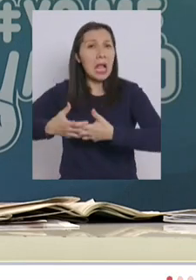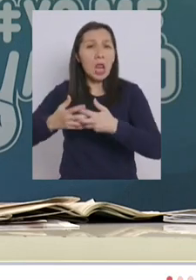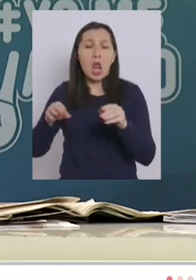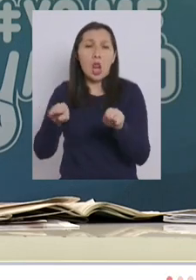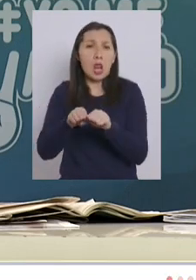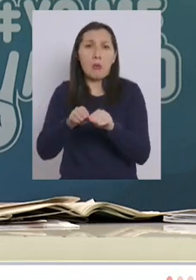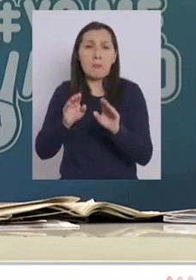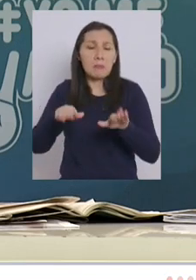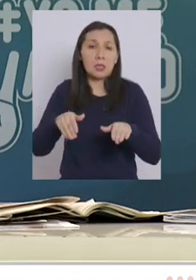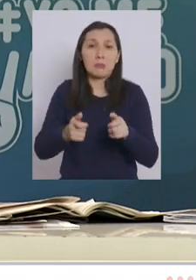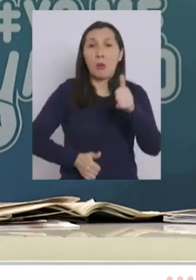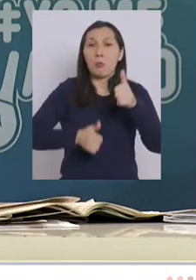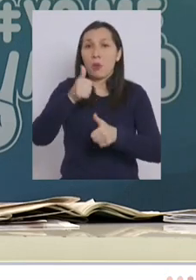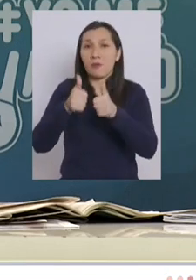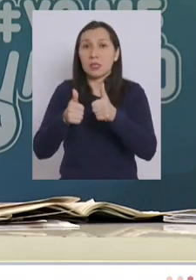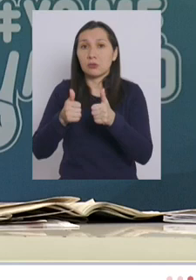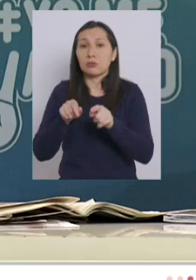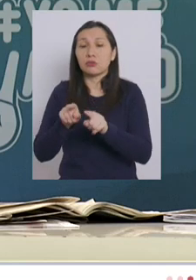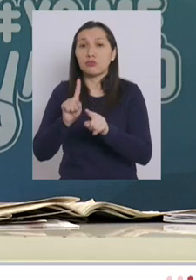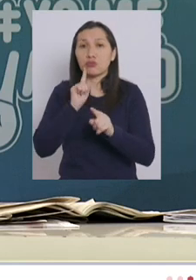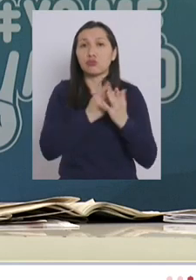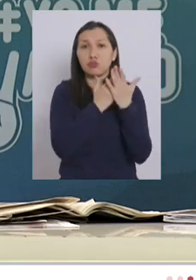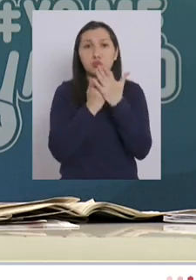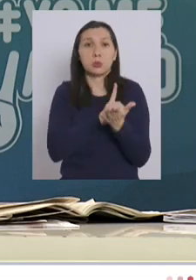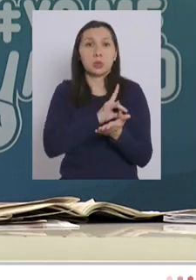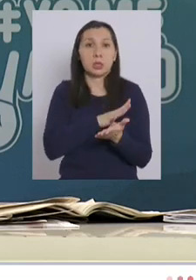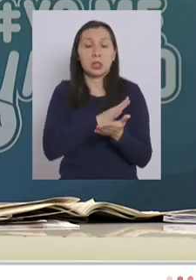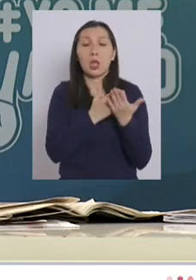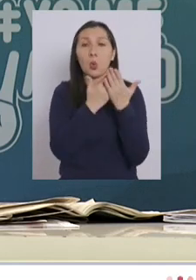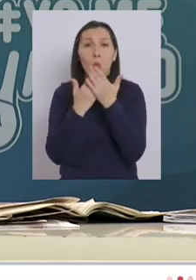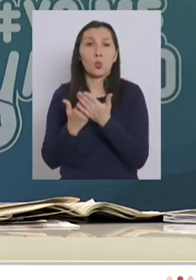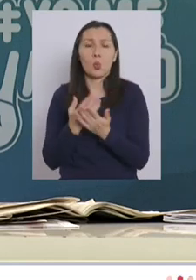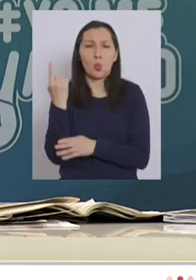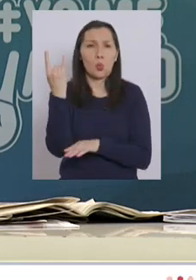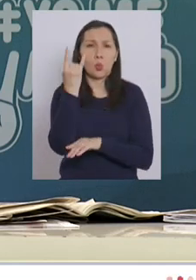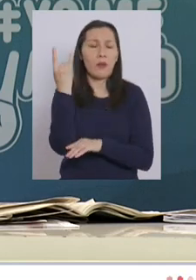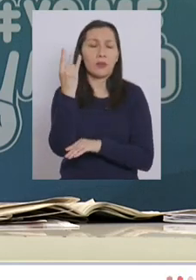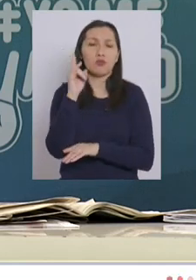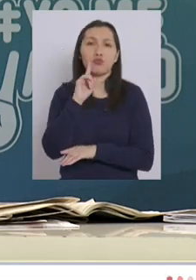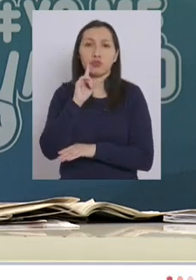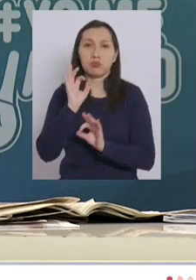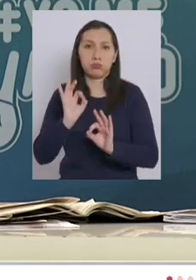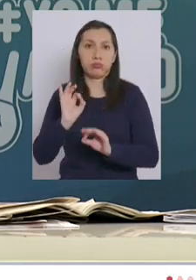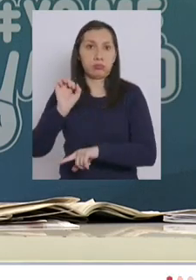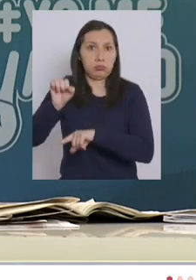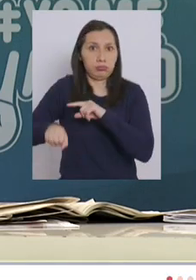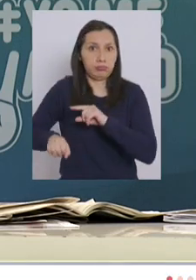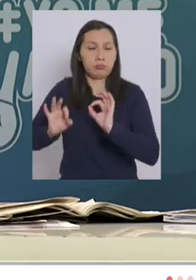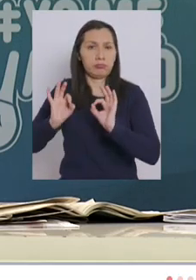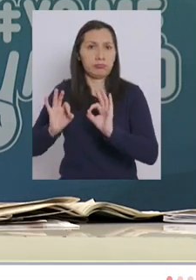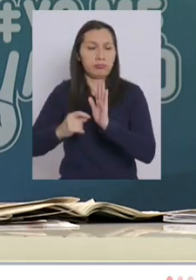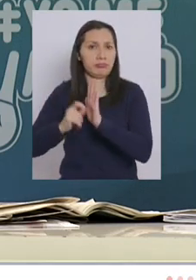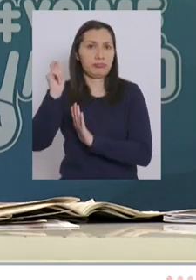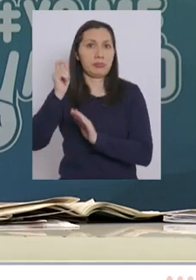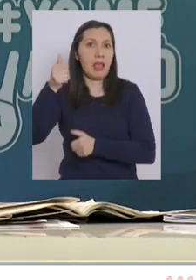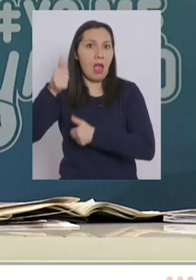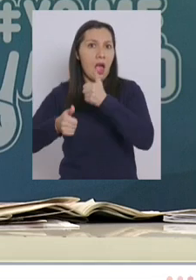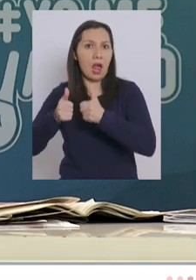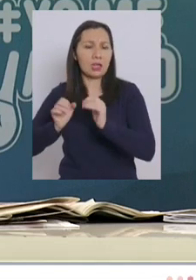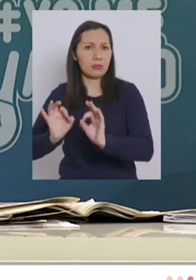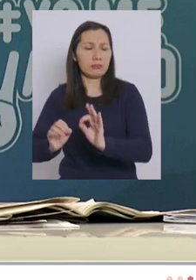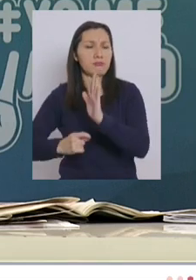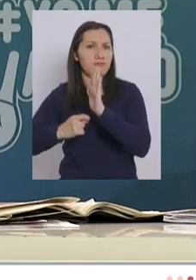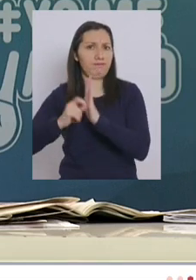mismos los profesionales que estudian en Chile estudian en universidades que están acreditadas las carreras están